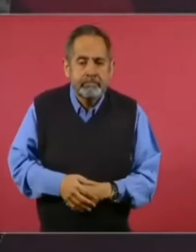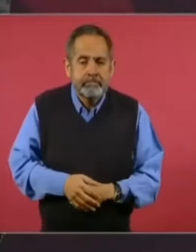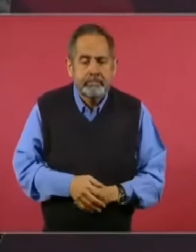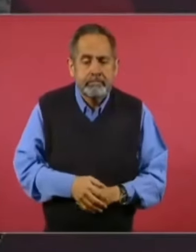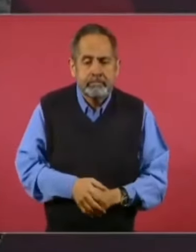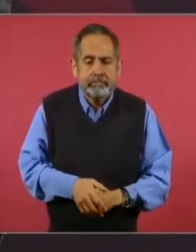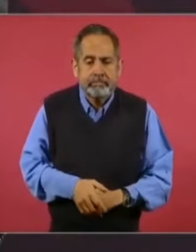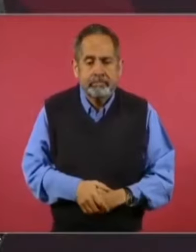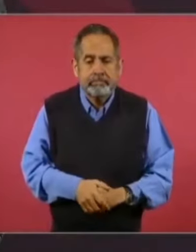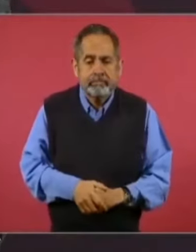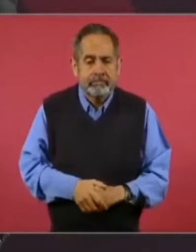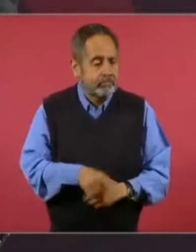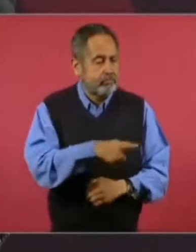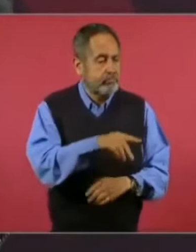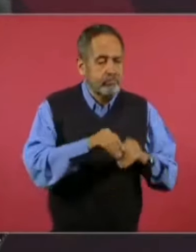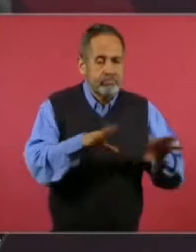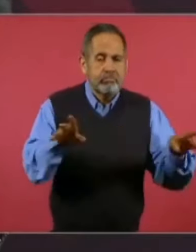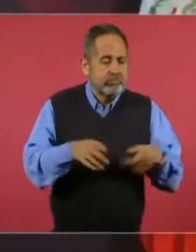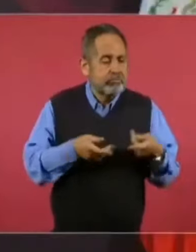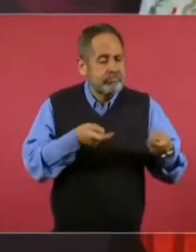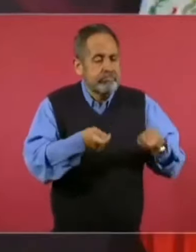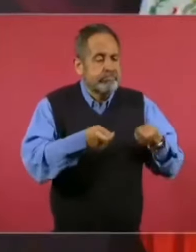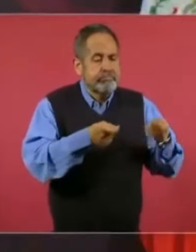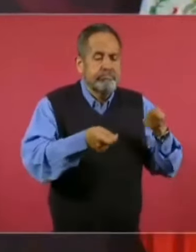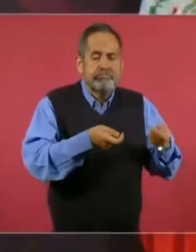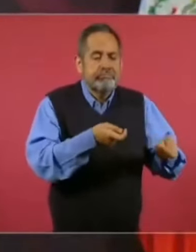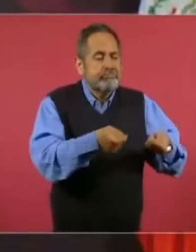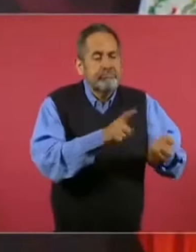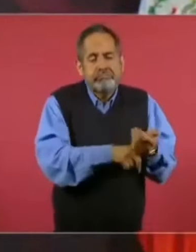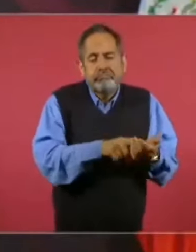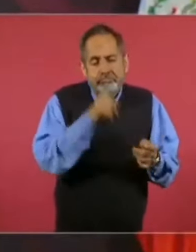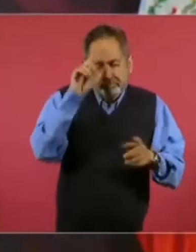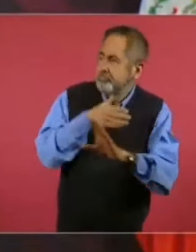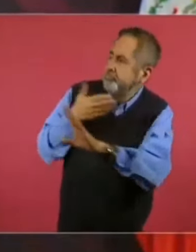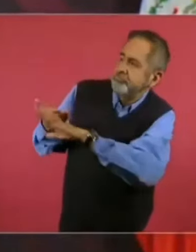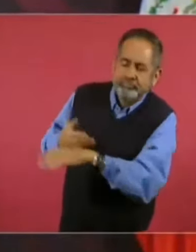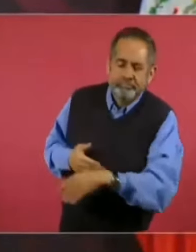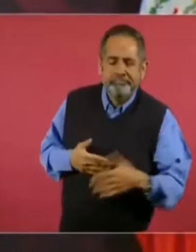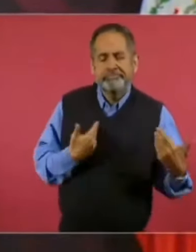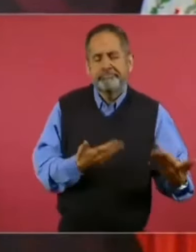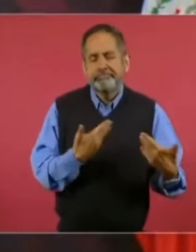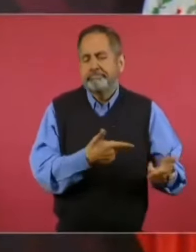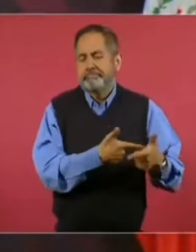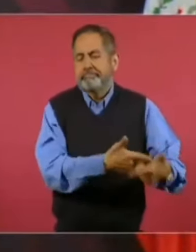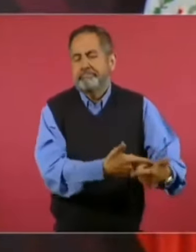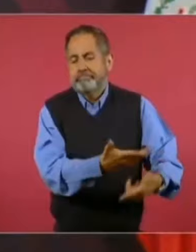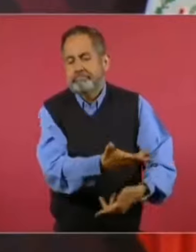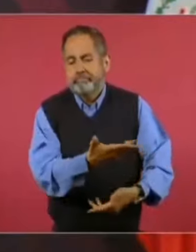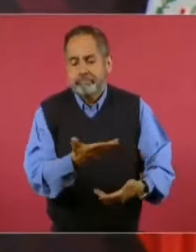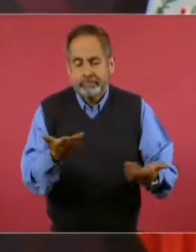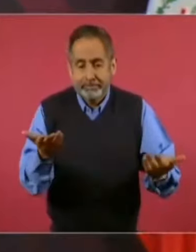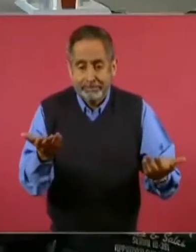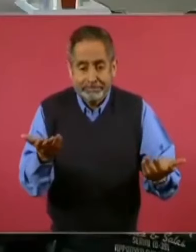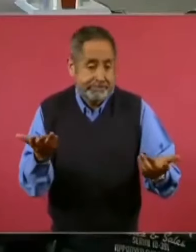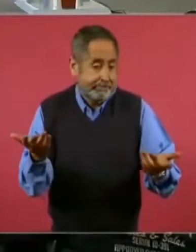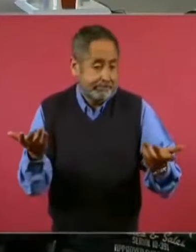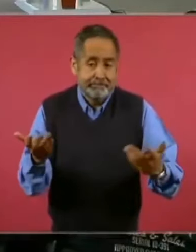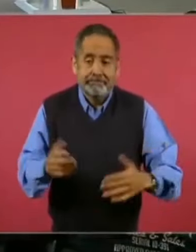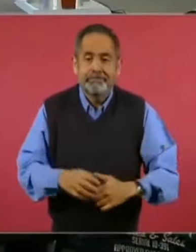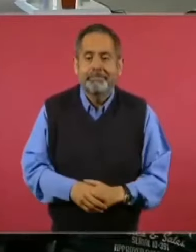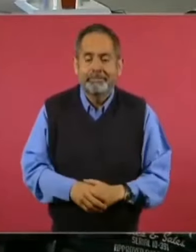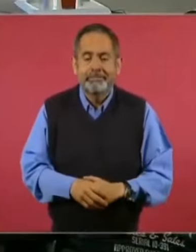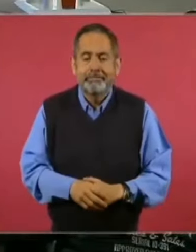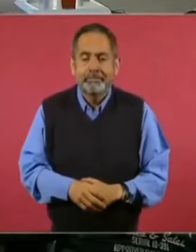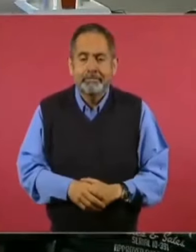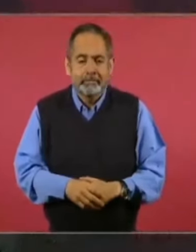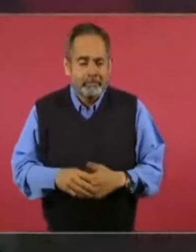Lo tienen con otro propósito y no es